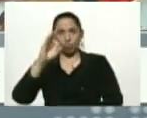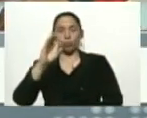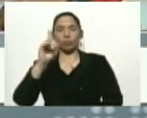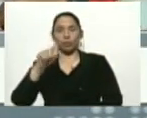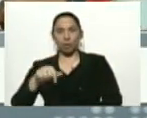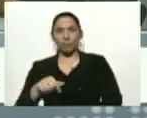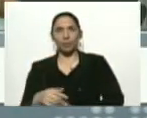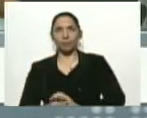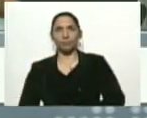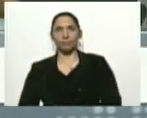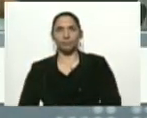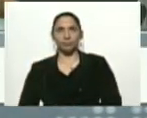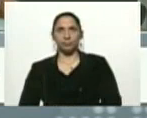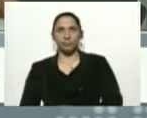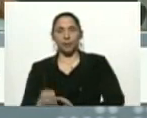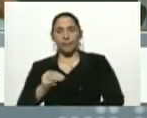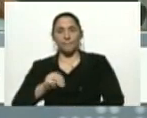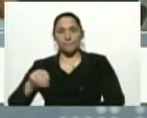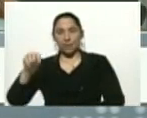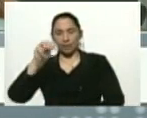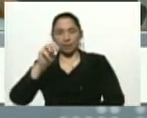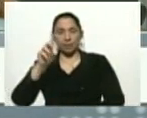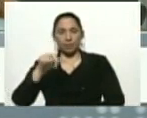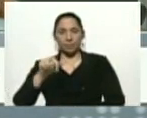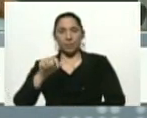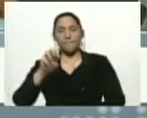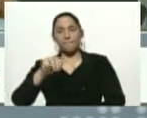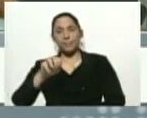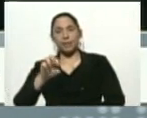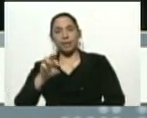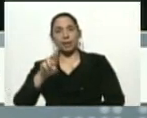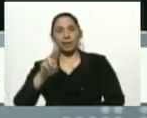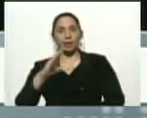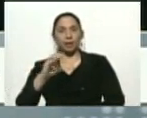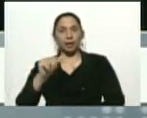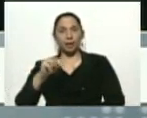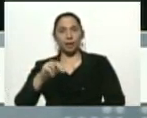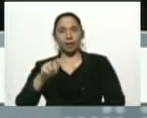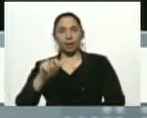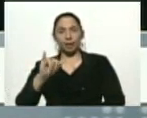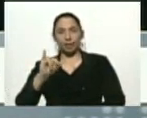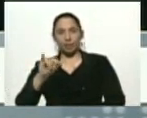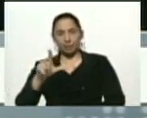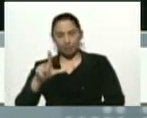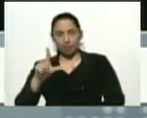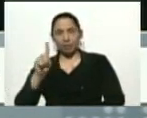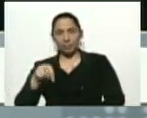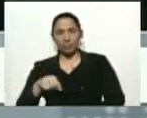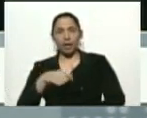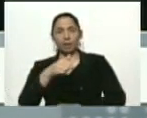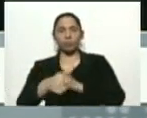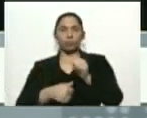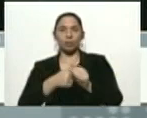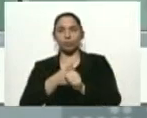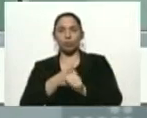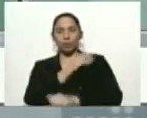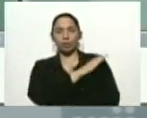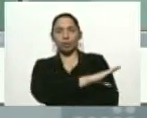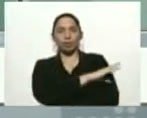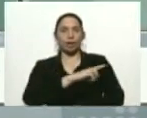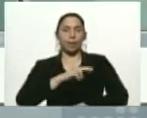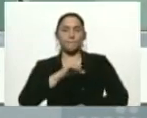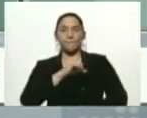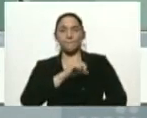Mercantil. Estuvo el presidente de la Asociación de Clínicas y Médicos Privados. Queremos